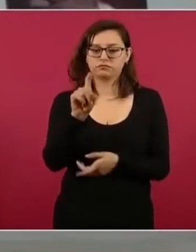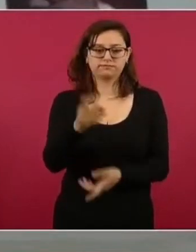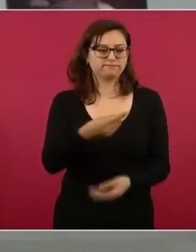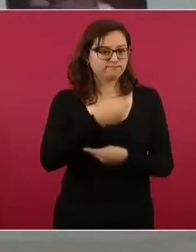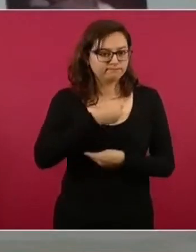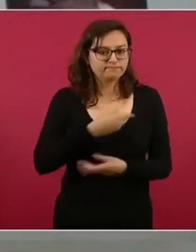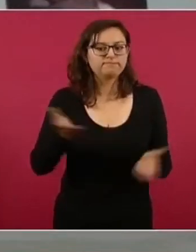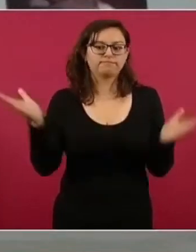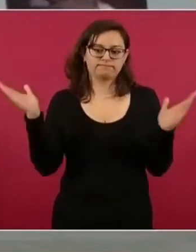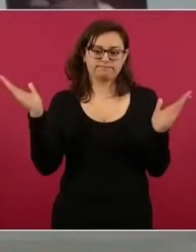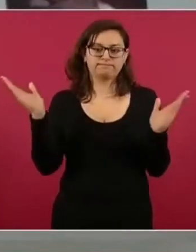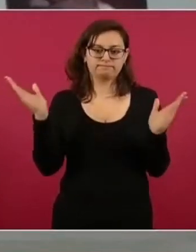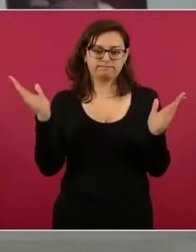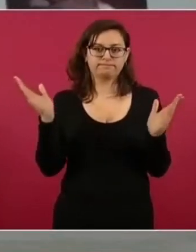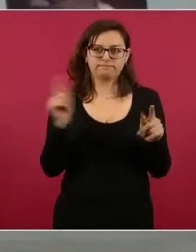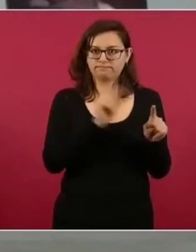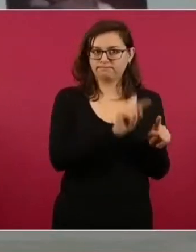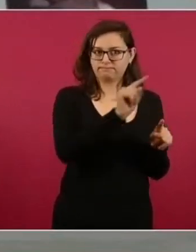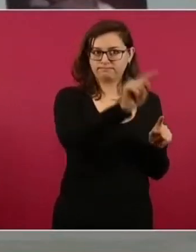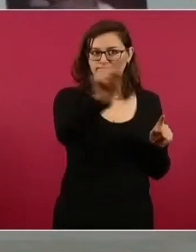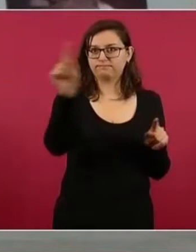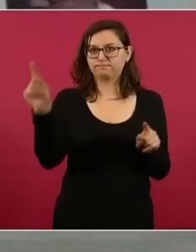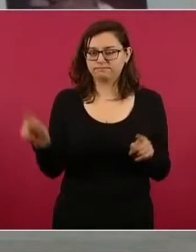poblaciones más afectadas.